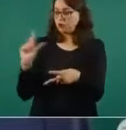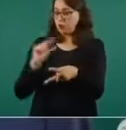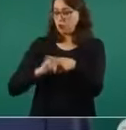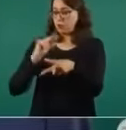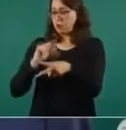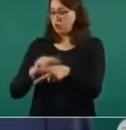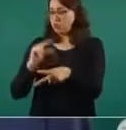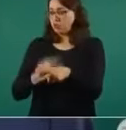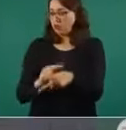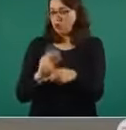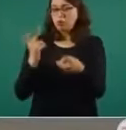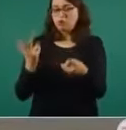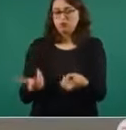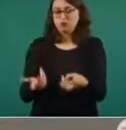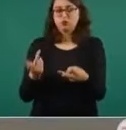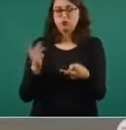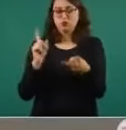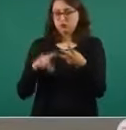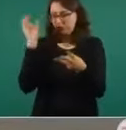opinan los científicos. Gracias. Gracias.